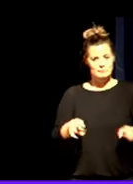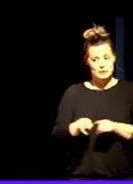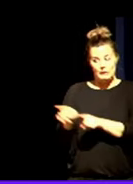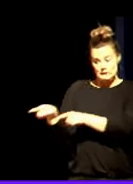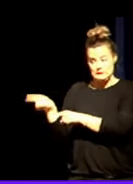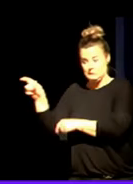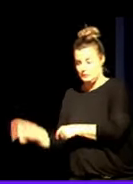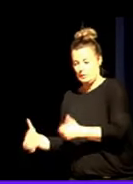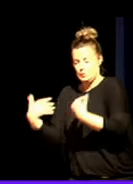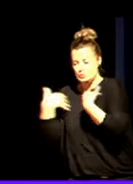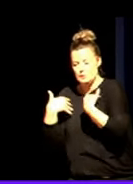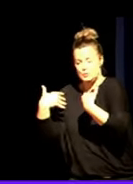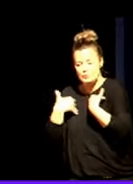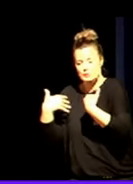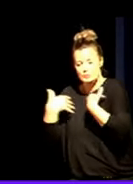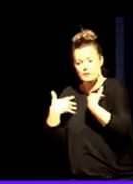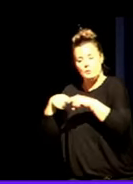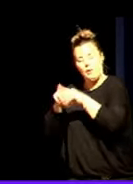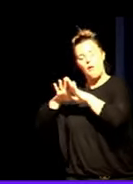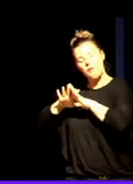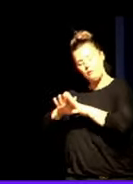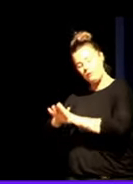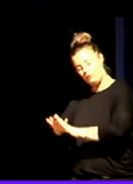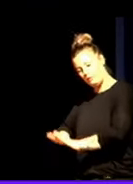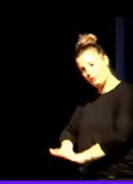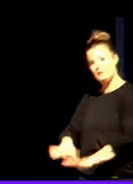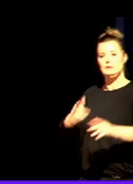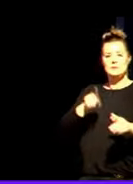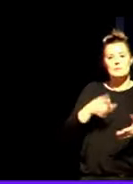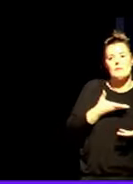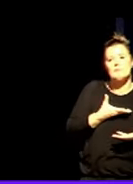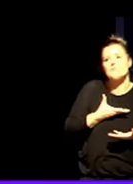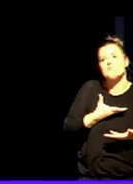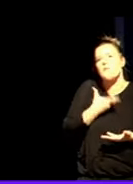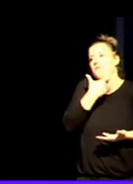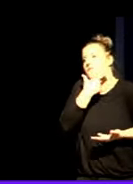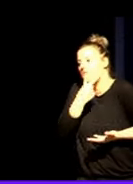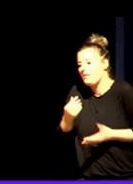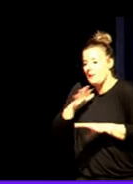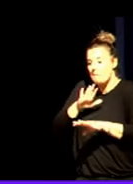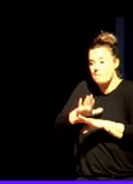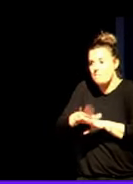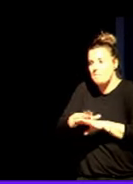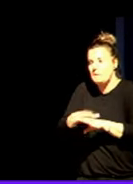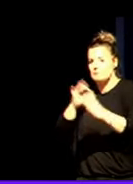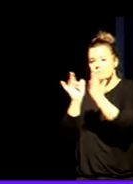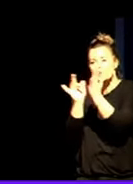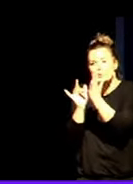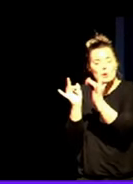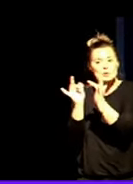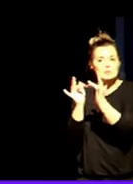puedo y debo ayudar, facilitar que esa persona entre a tener contacto con recursos eficaces de ayuda.